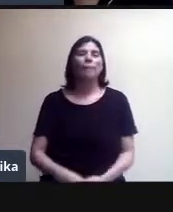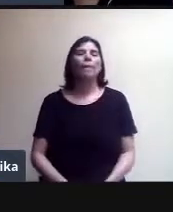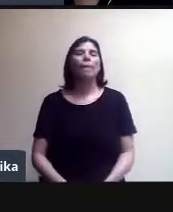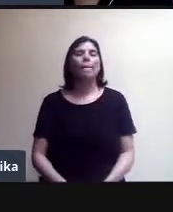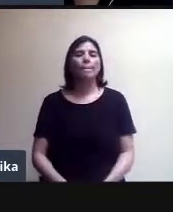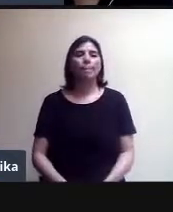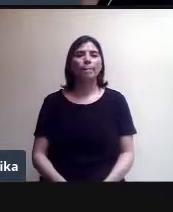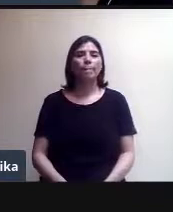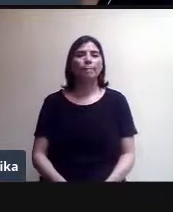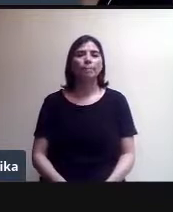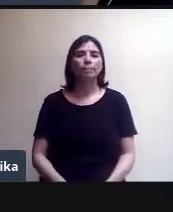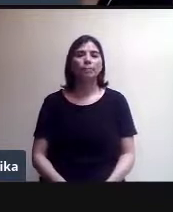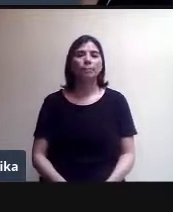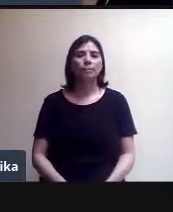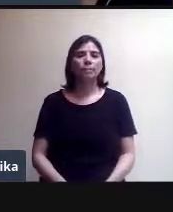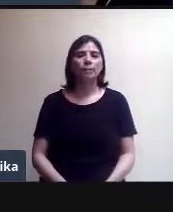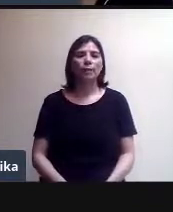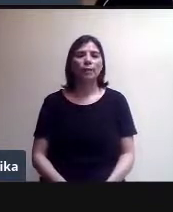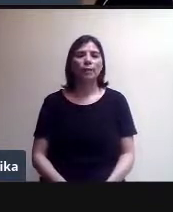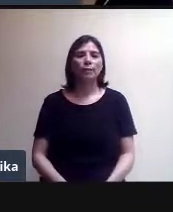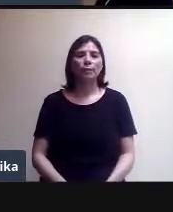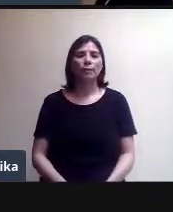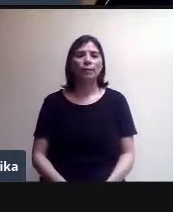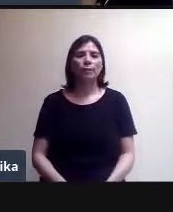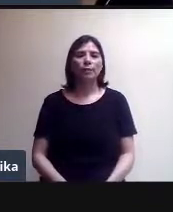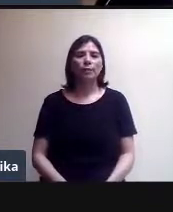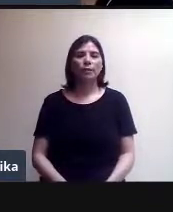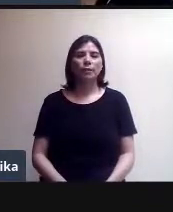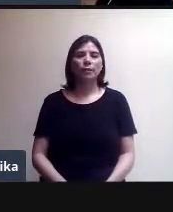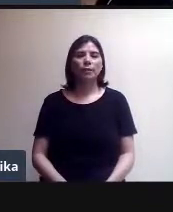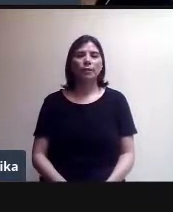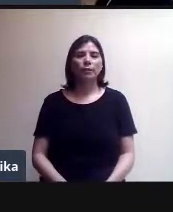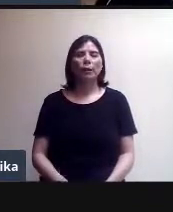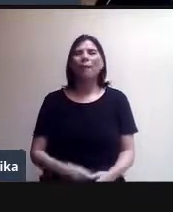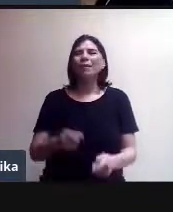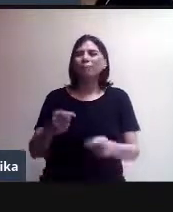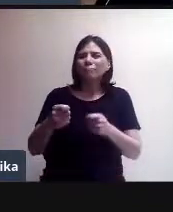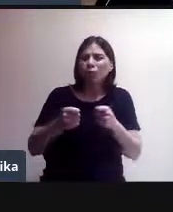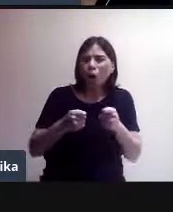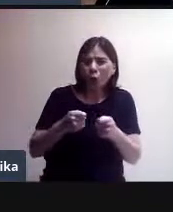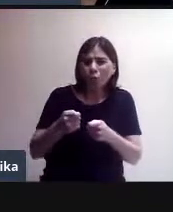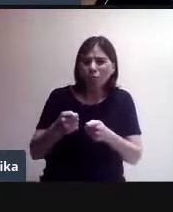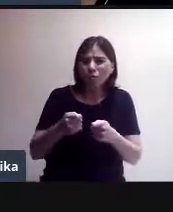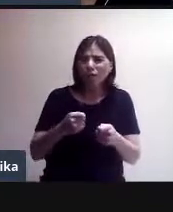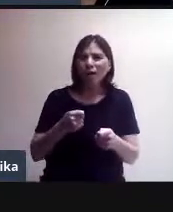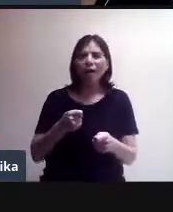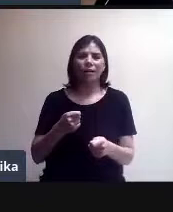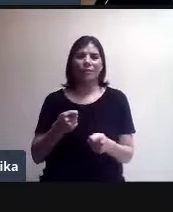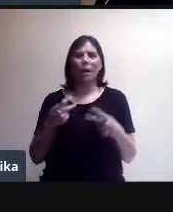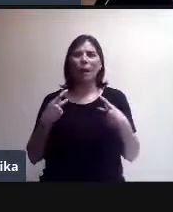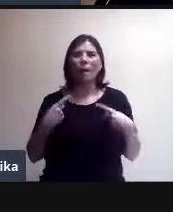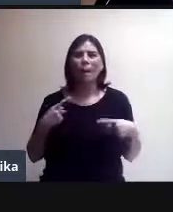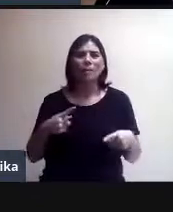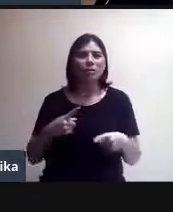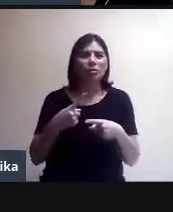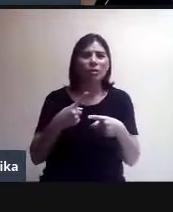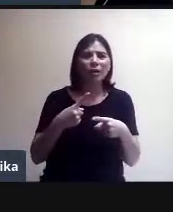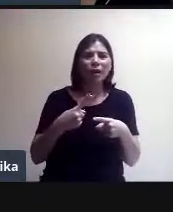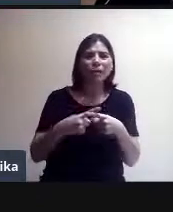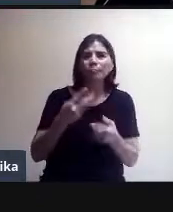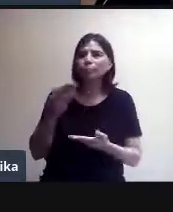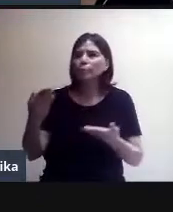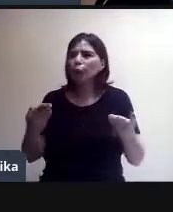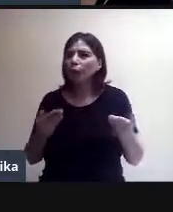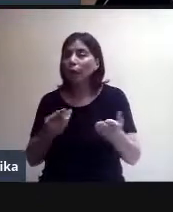también para cuestiones de control de a quién se lo voy a compartir, es muy importante.